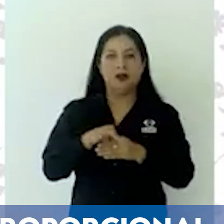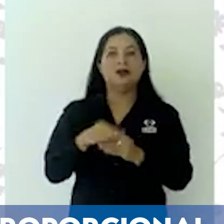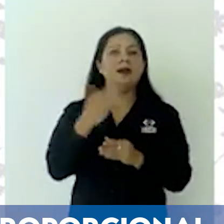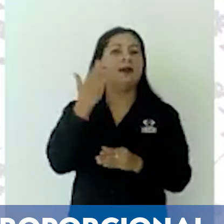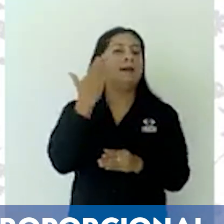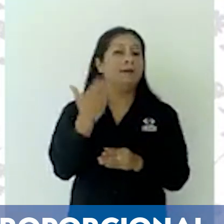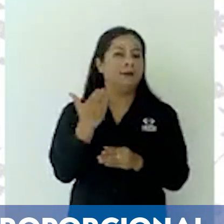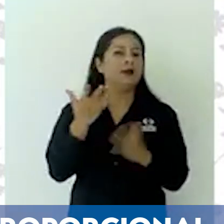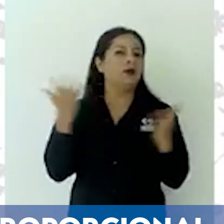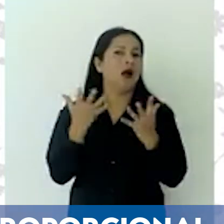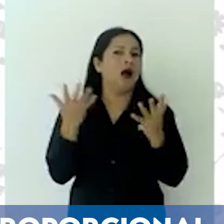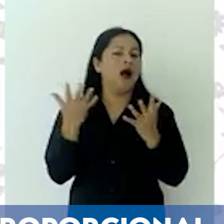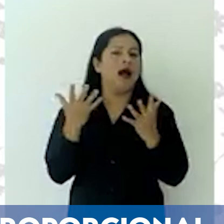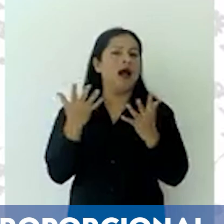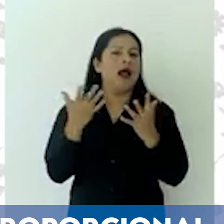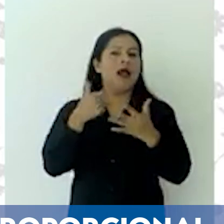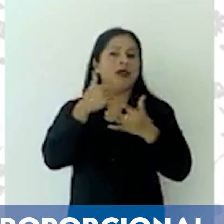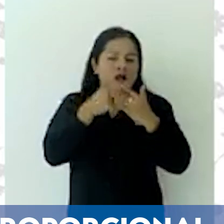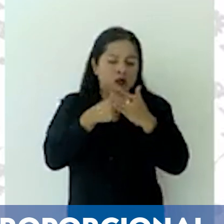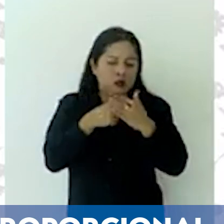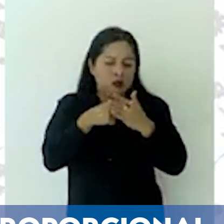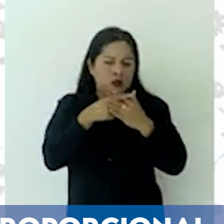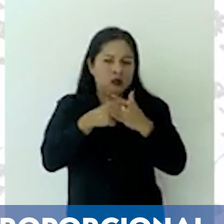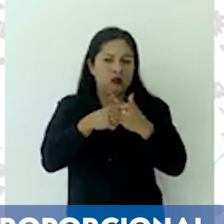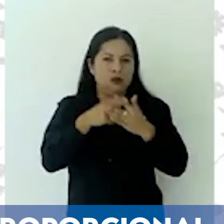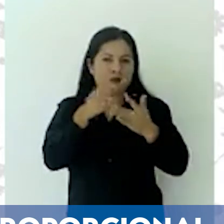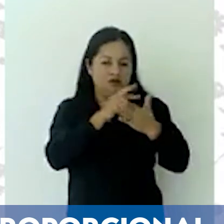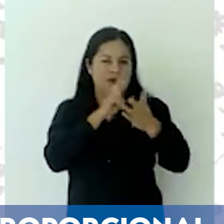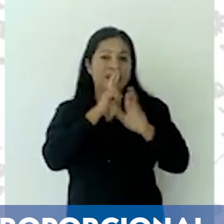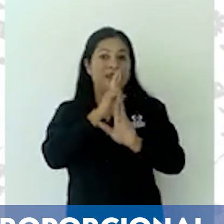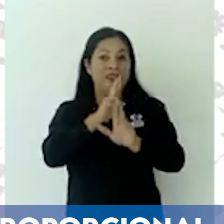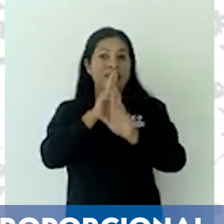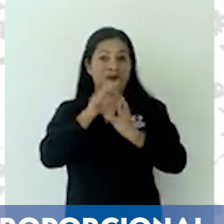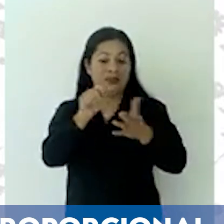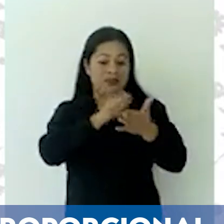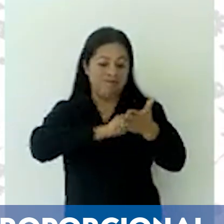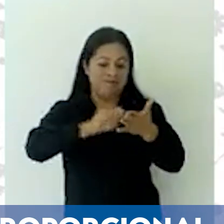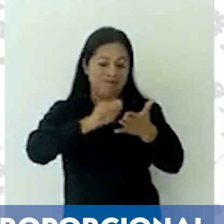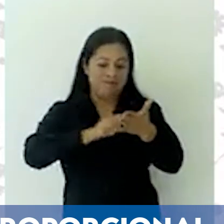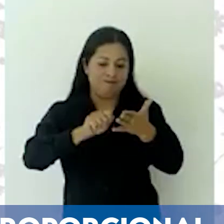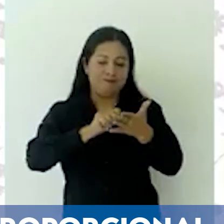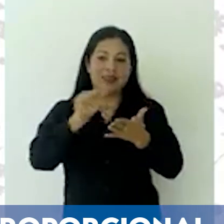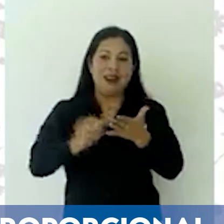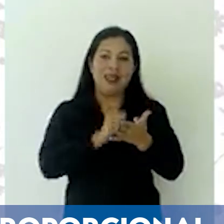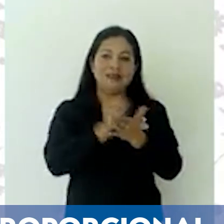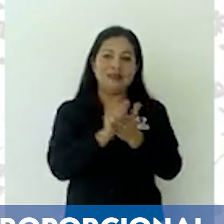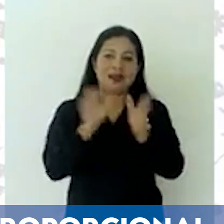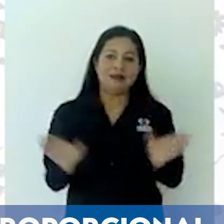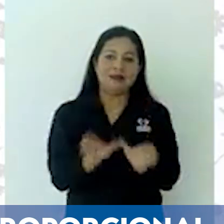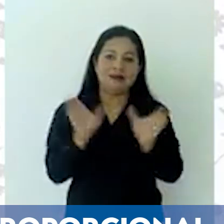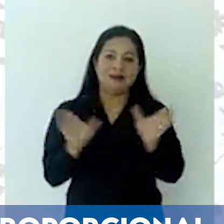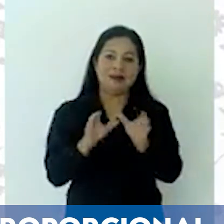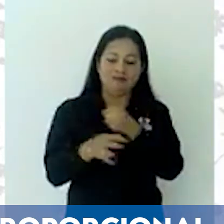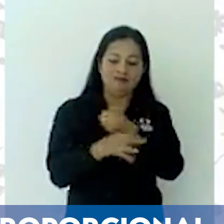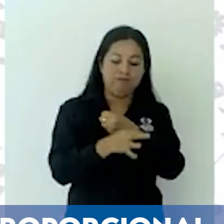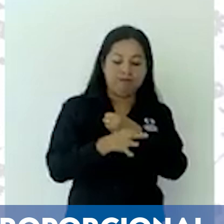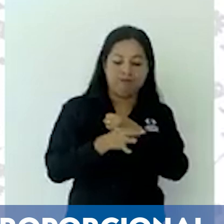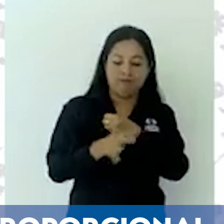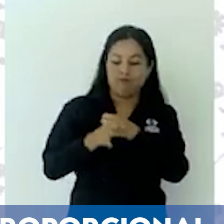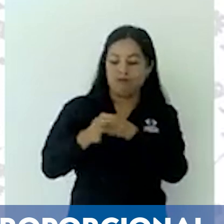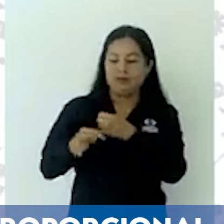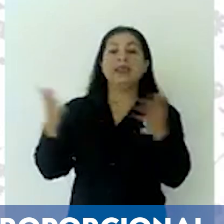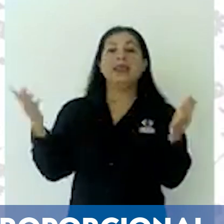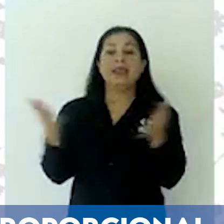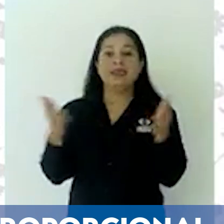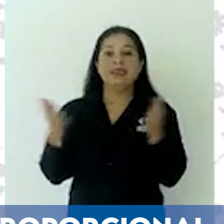Verde Ecologista, mientras que el PAN solo se quedó con una diputación. En sesión extraordinaria, se determinó que de las